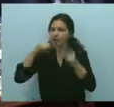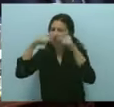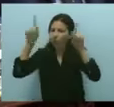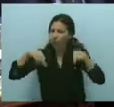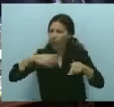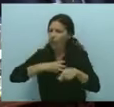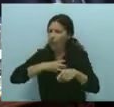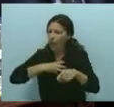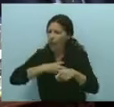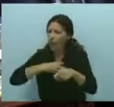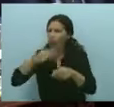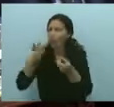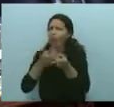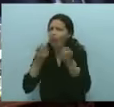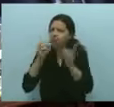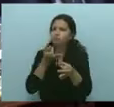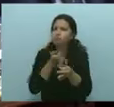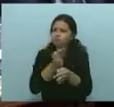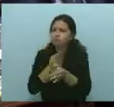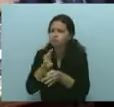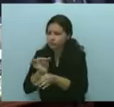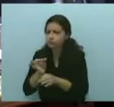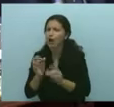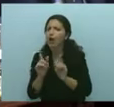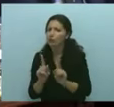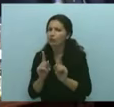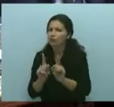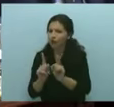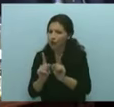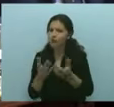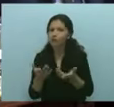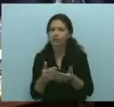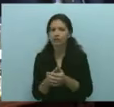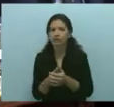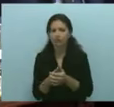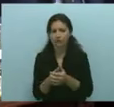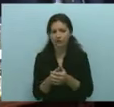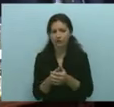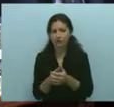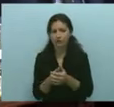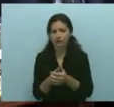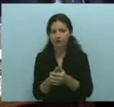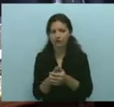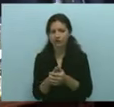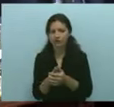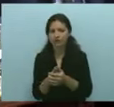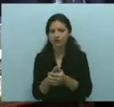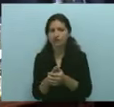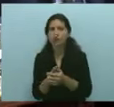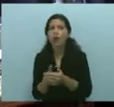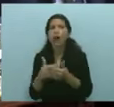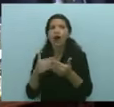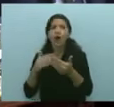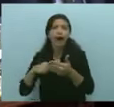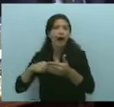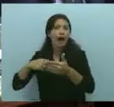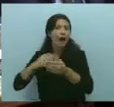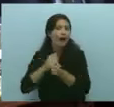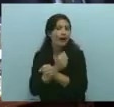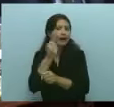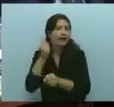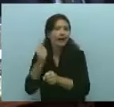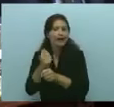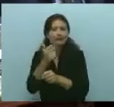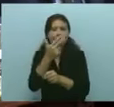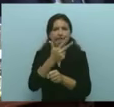como activo. Se agregan algunos años de aporte, esto también es razonable, de 30 a 33, manteniendo la